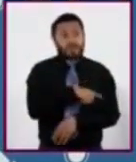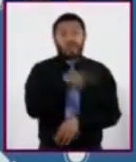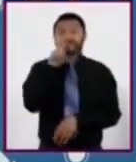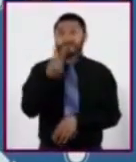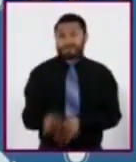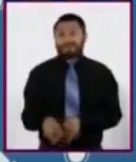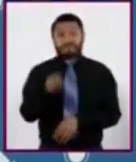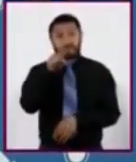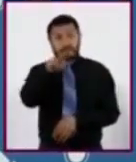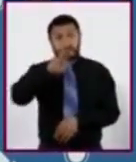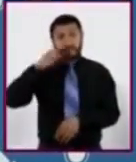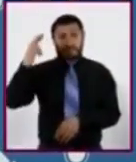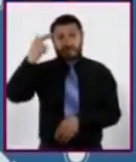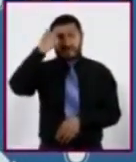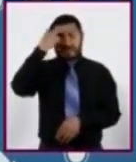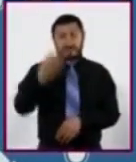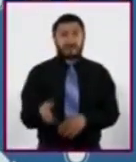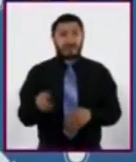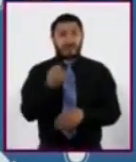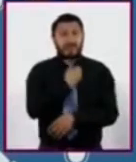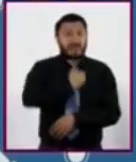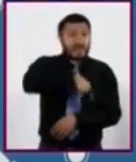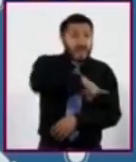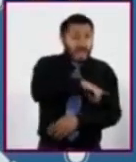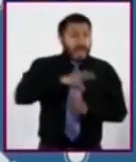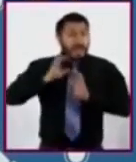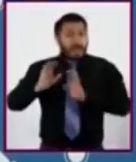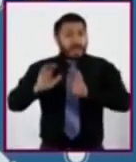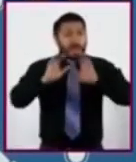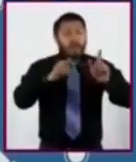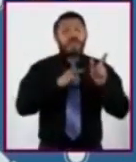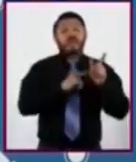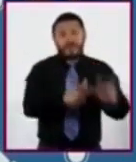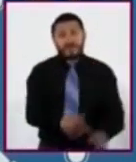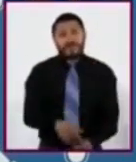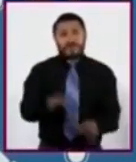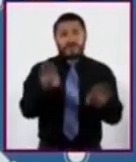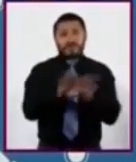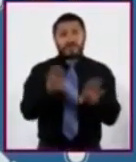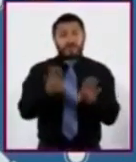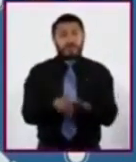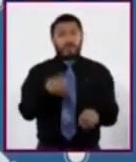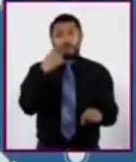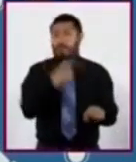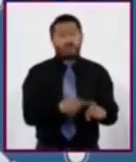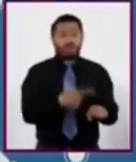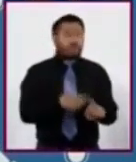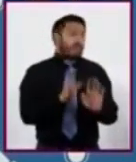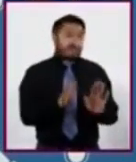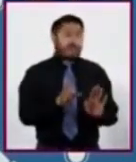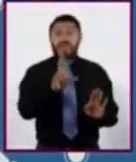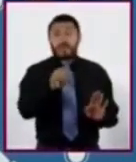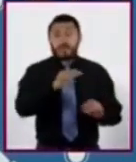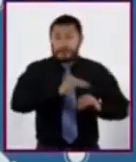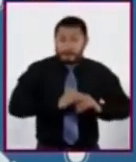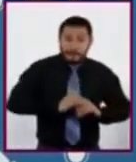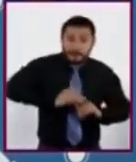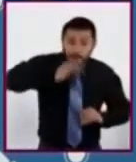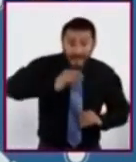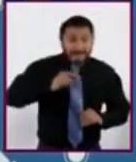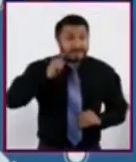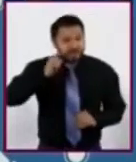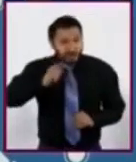Recuerden que el cuidado de la salud no solo se trata de no enfermarse, sino de procurar